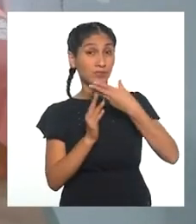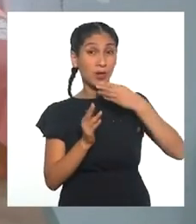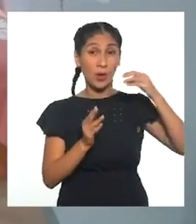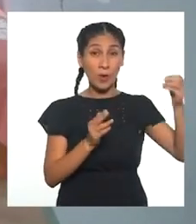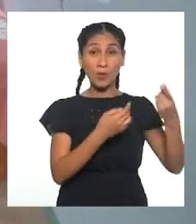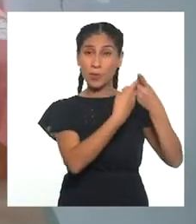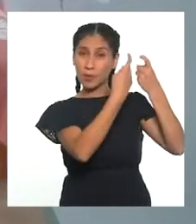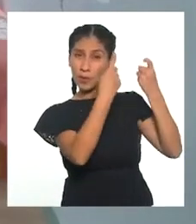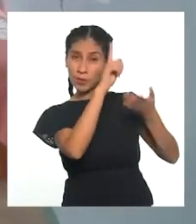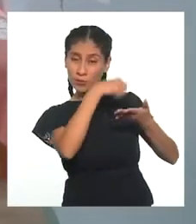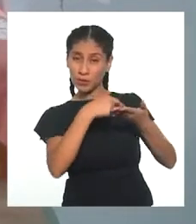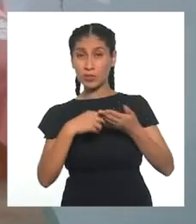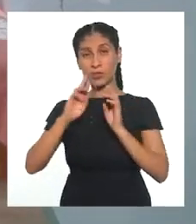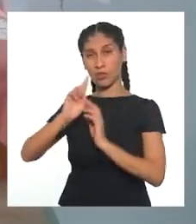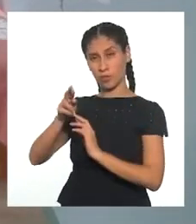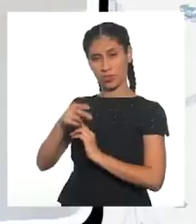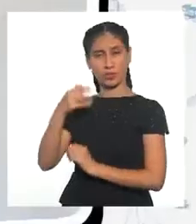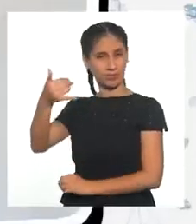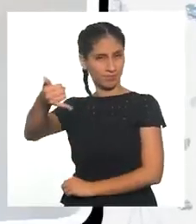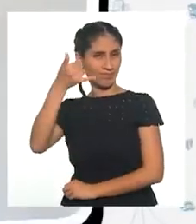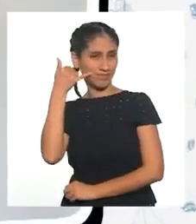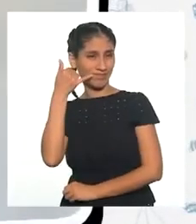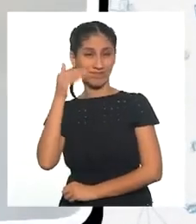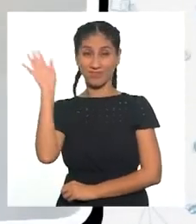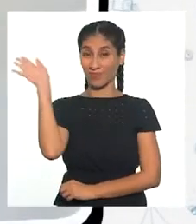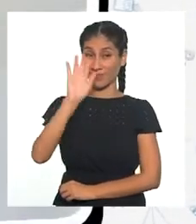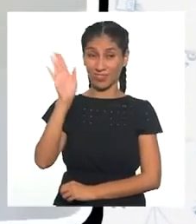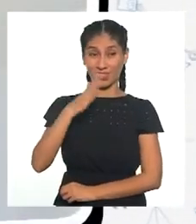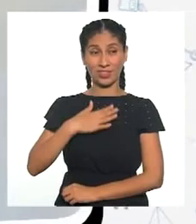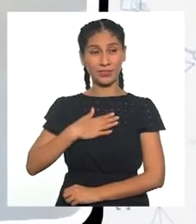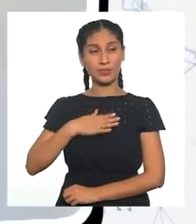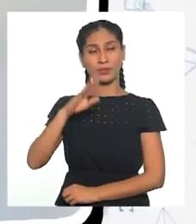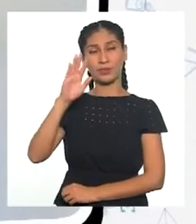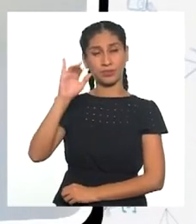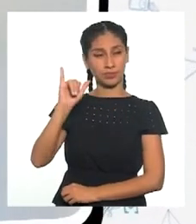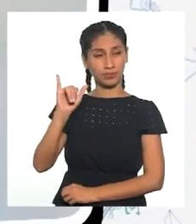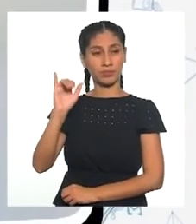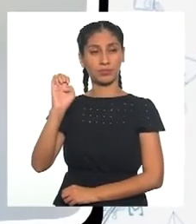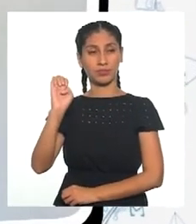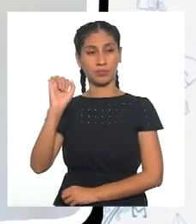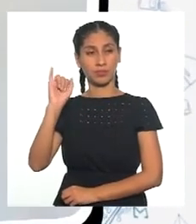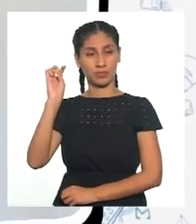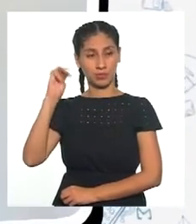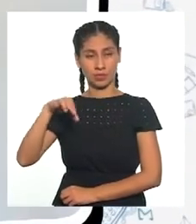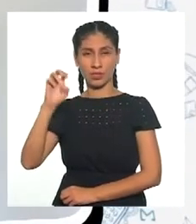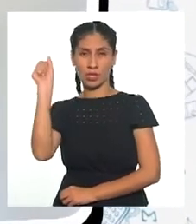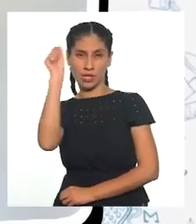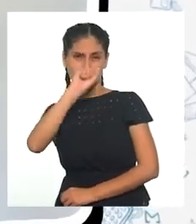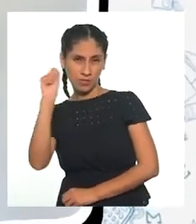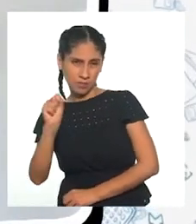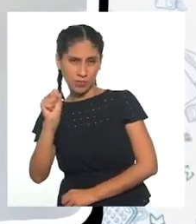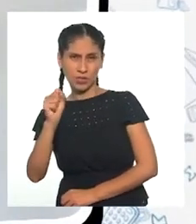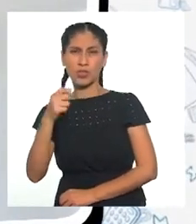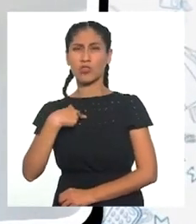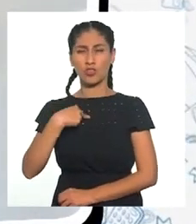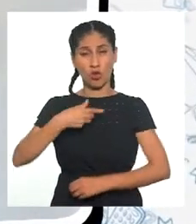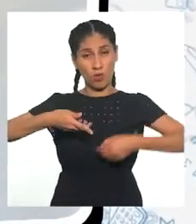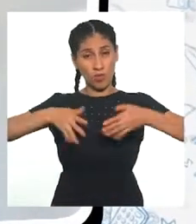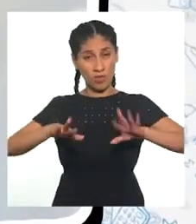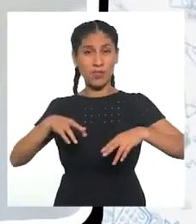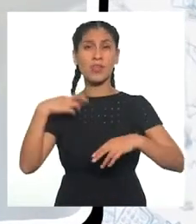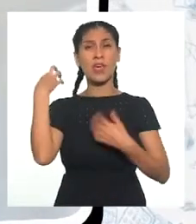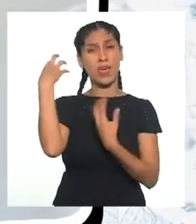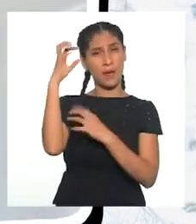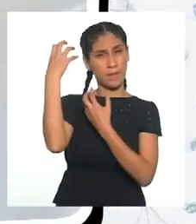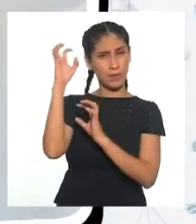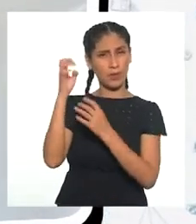supuesto. Llamando. Hola, soy Jamie Saavedra hablando desde Pura. Mi pregunta es, ¿qué pasa si no soy una